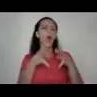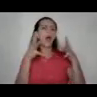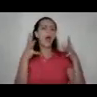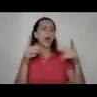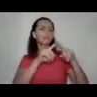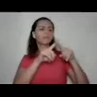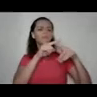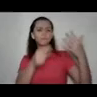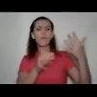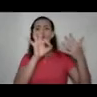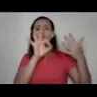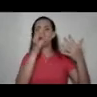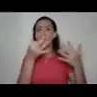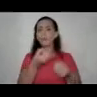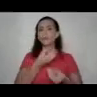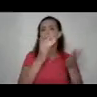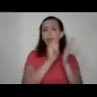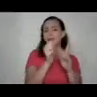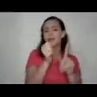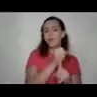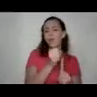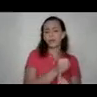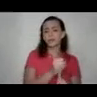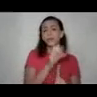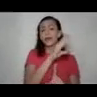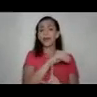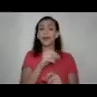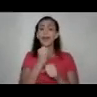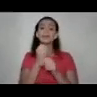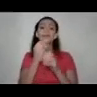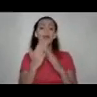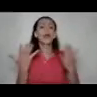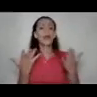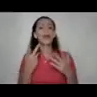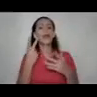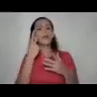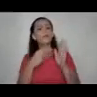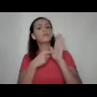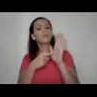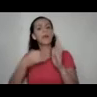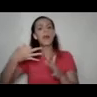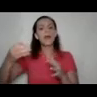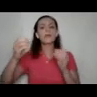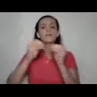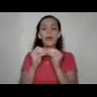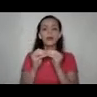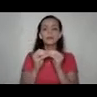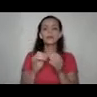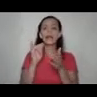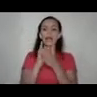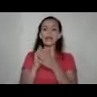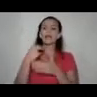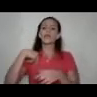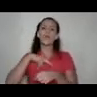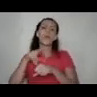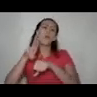formas en que se manifiestan estas violencias y la tarea es ir visibilizando cada vez más esas que hemos normalizado